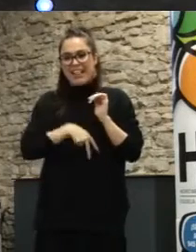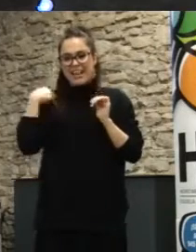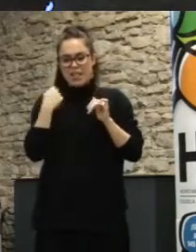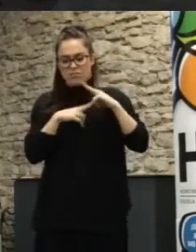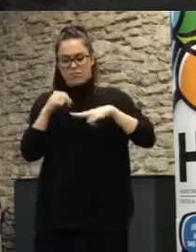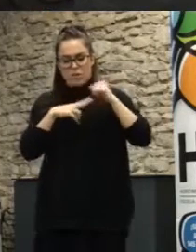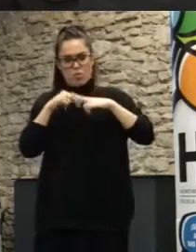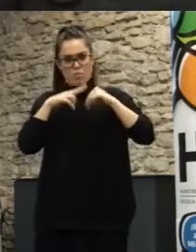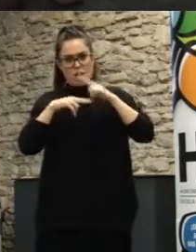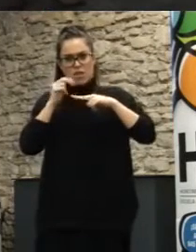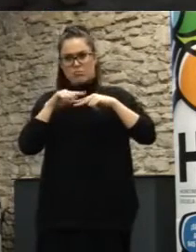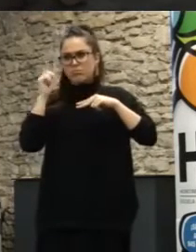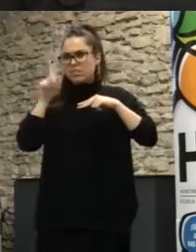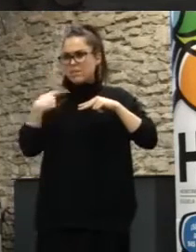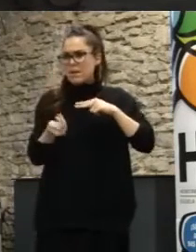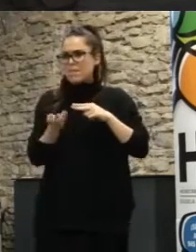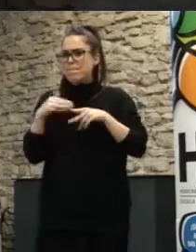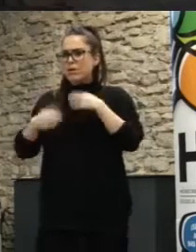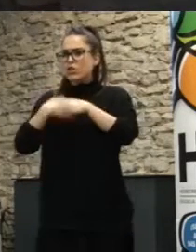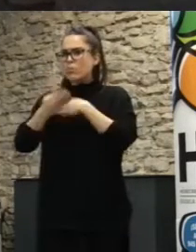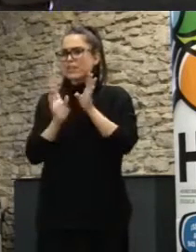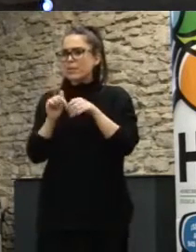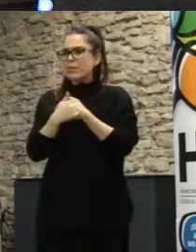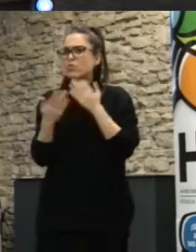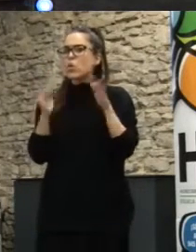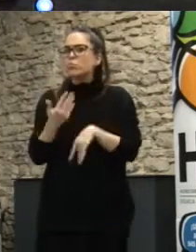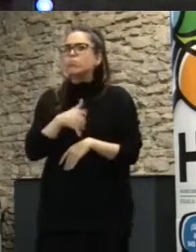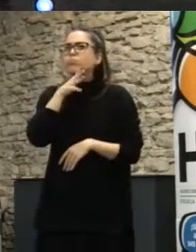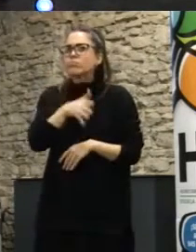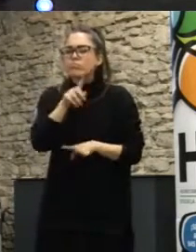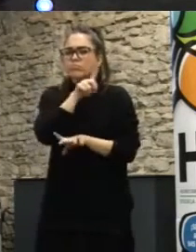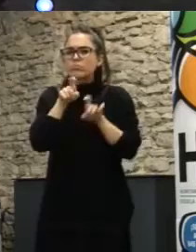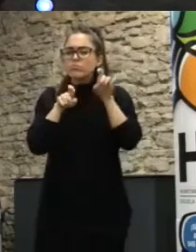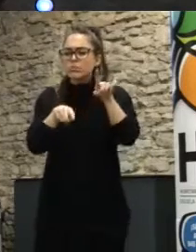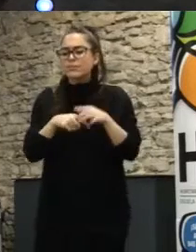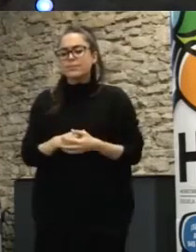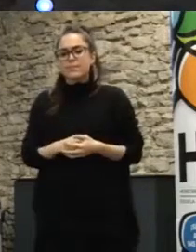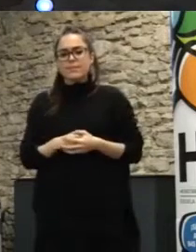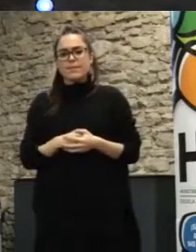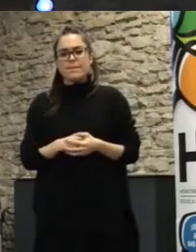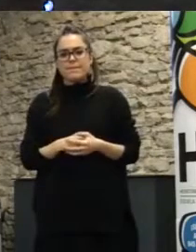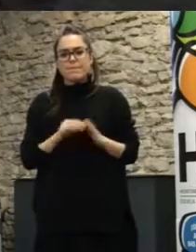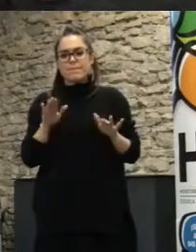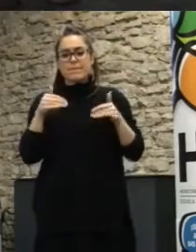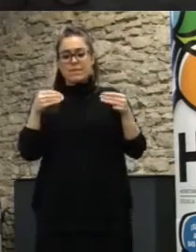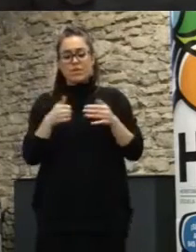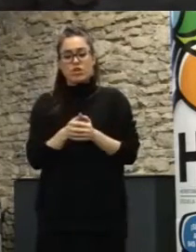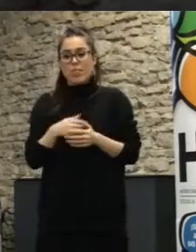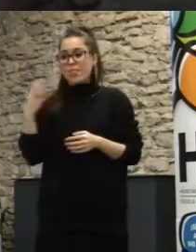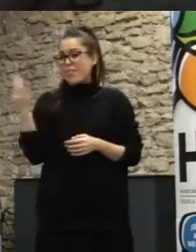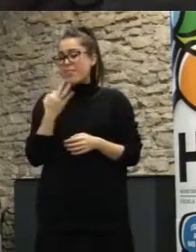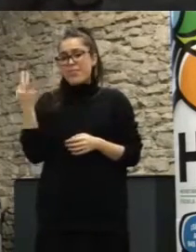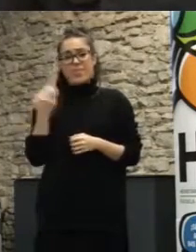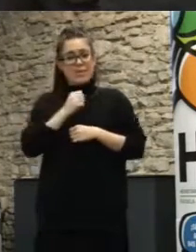trascendente para una ciudad, ¿por qué no hay procesos participativos? De alguna manera, la participación tiene que ser transversal a toda la